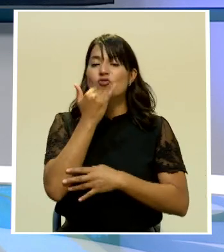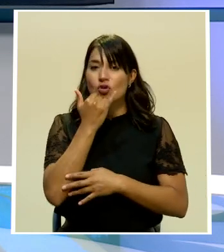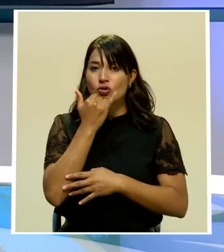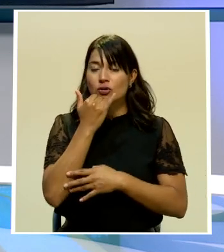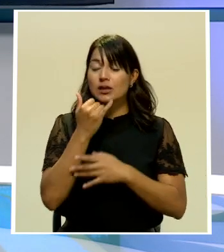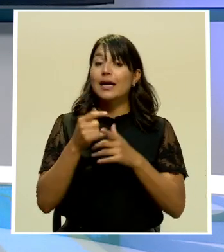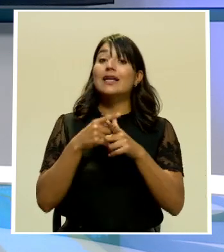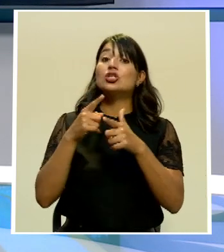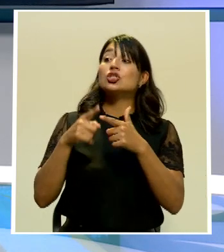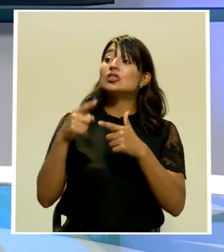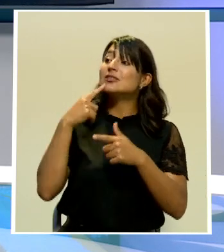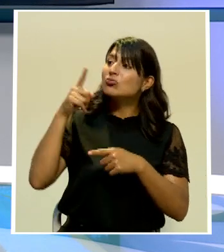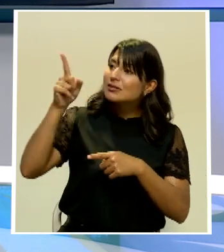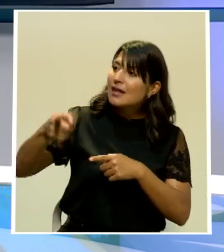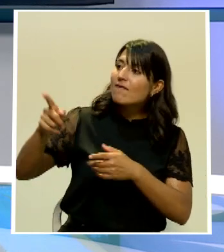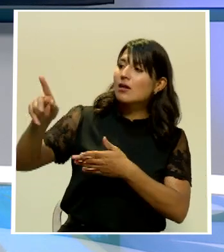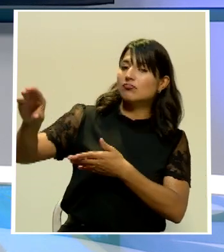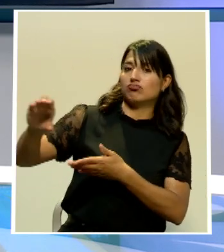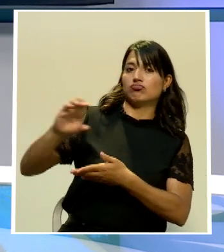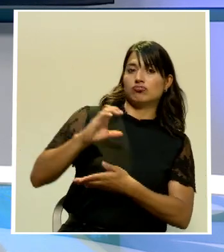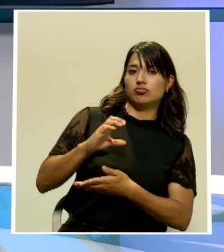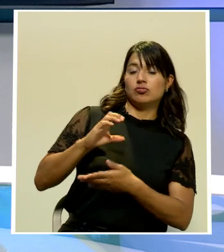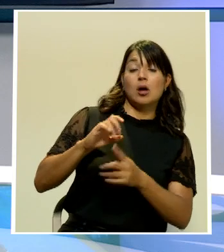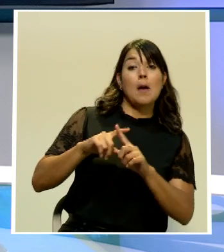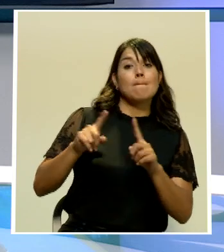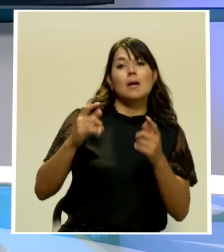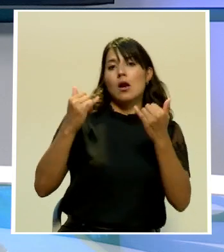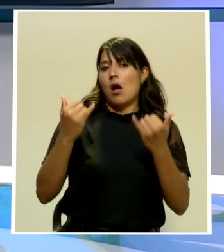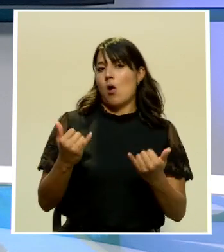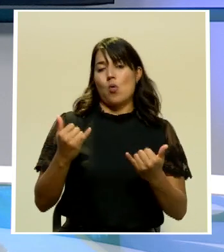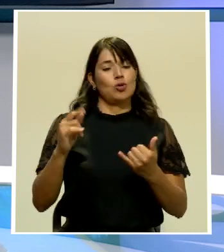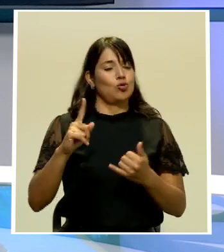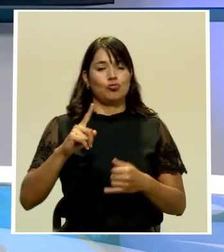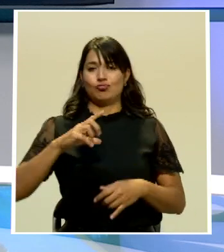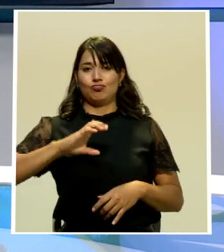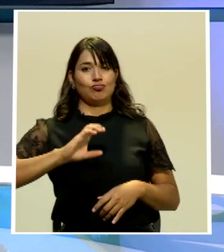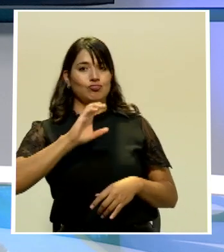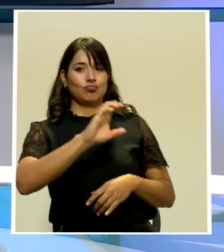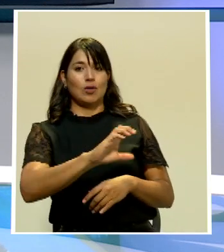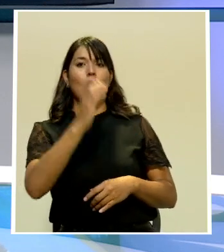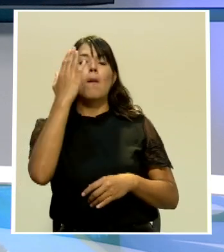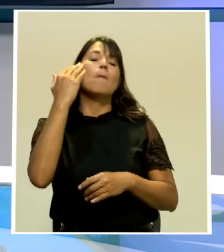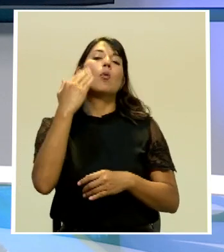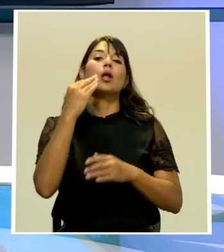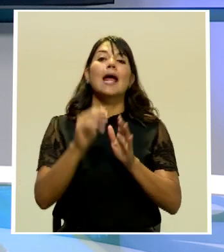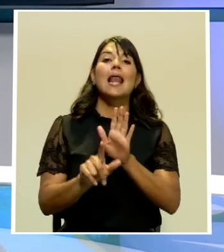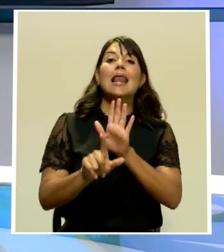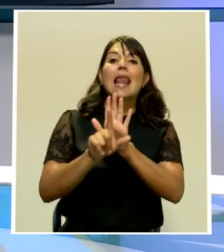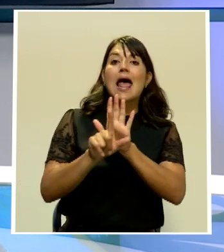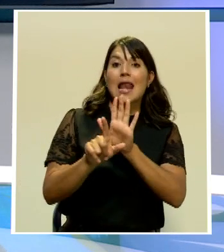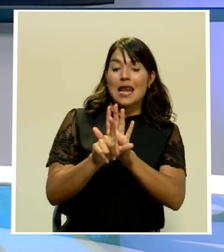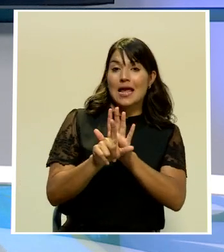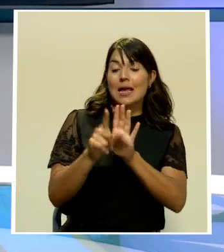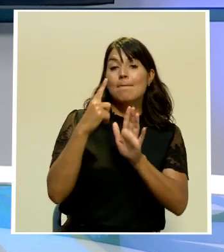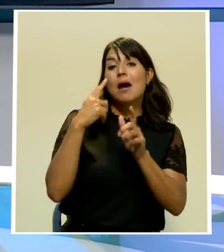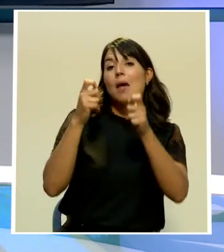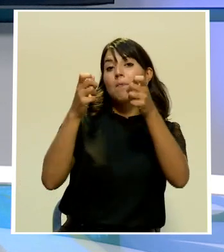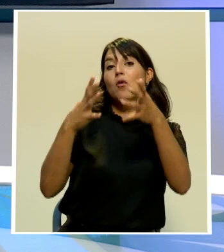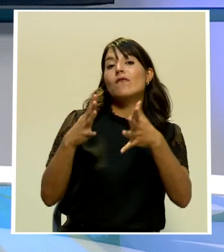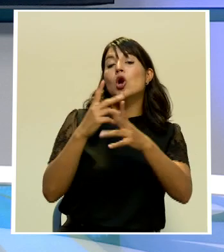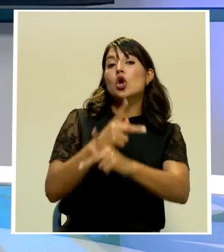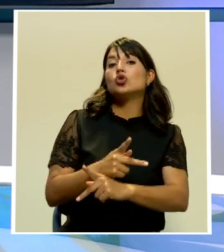reintegrar debido a la protección que les brinda la convención colectiva que se acaba de firmar.